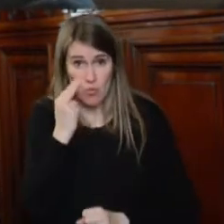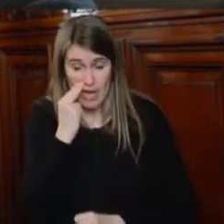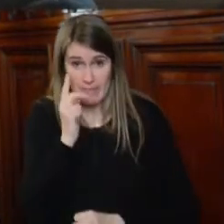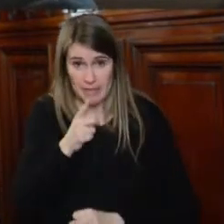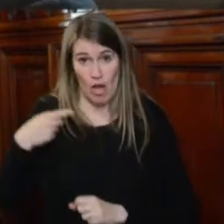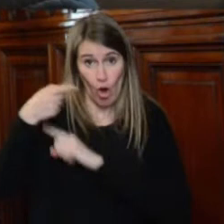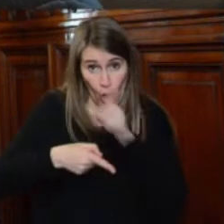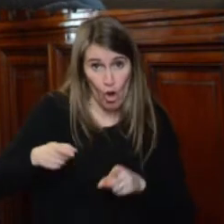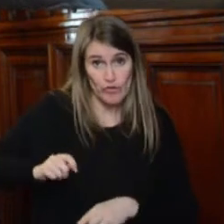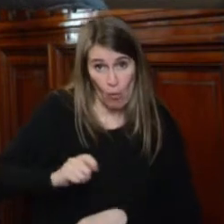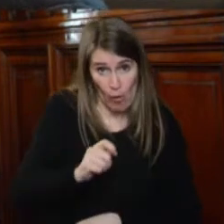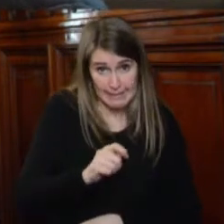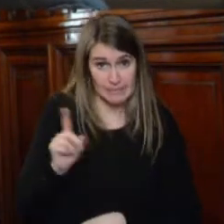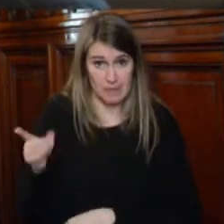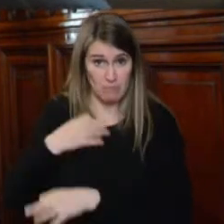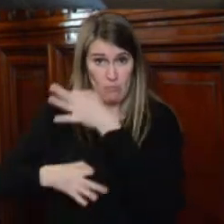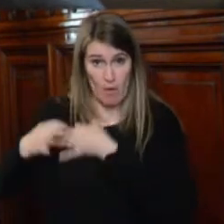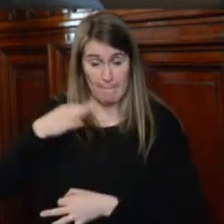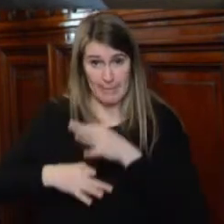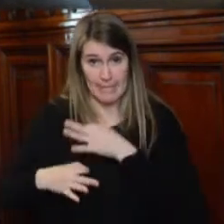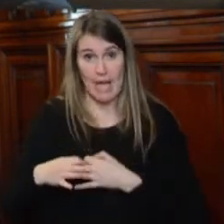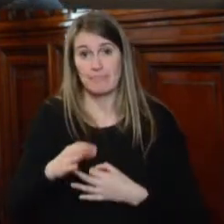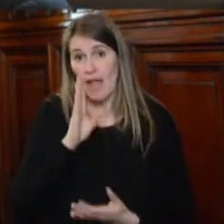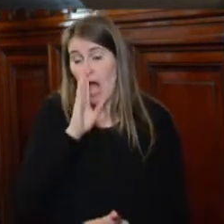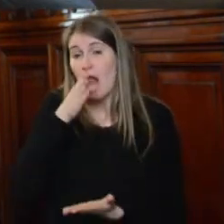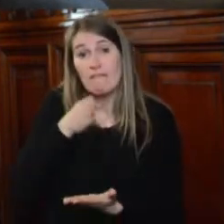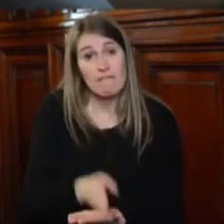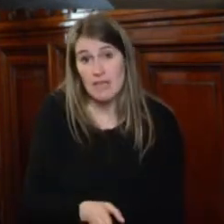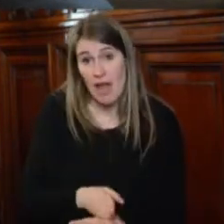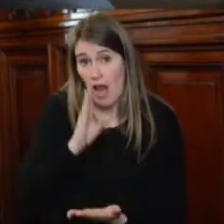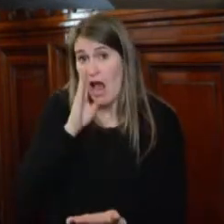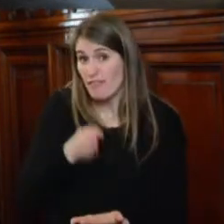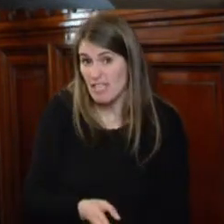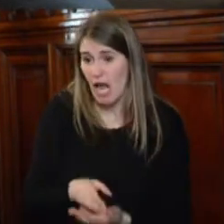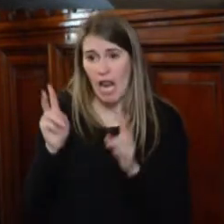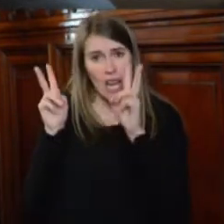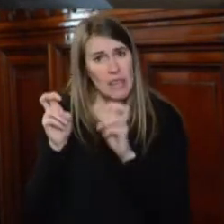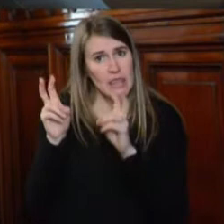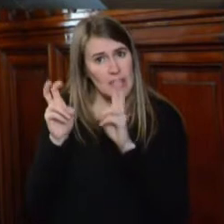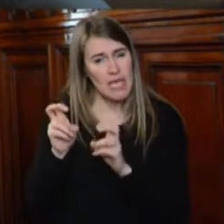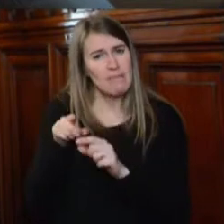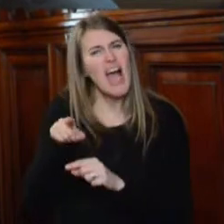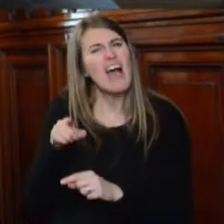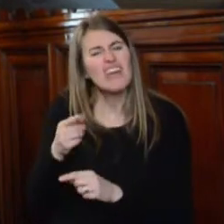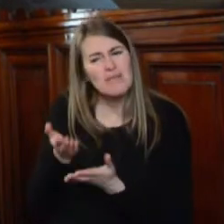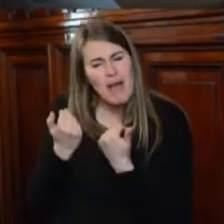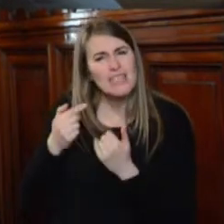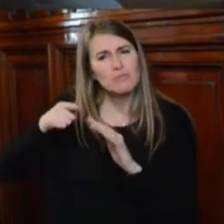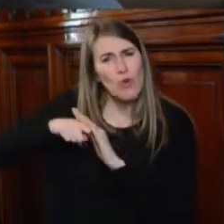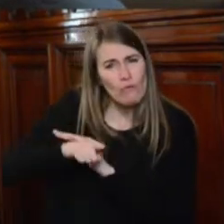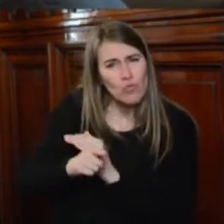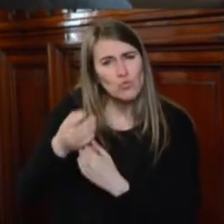planteados. Y termina, en la última, con un tema que me gustaría saber un poco mejor, que es,